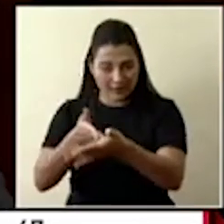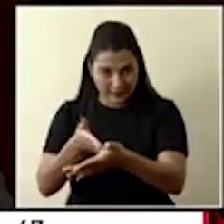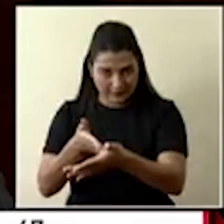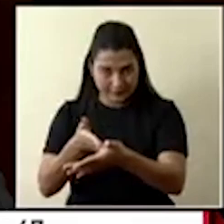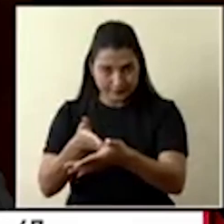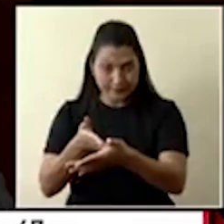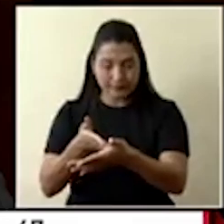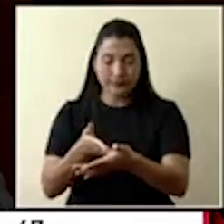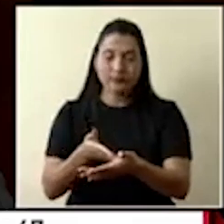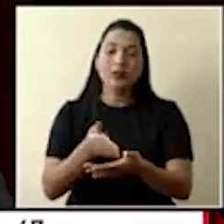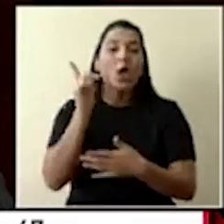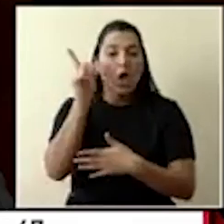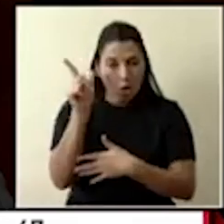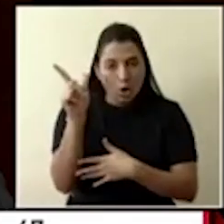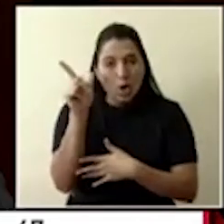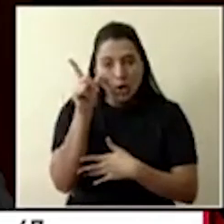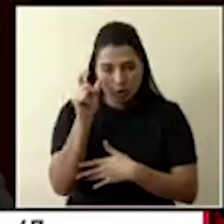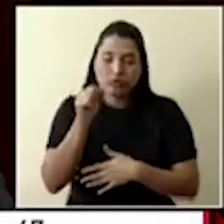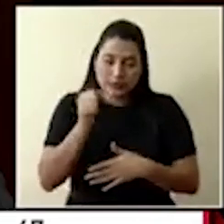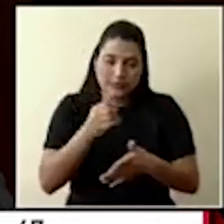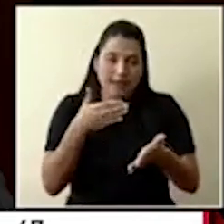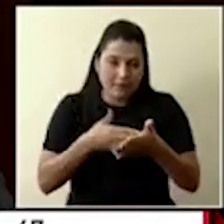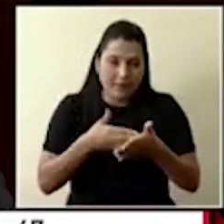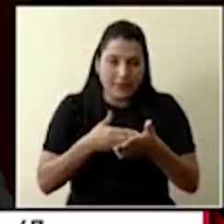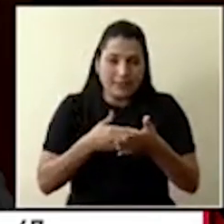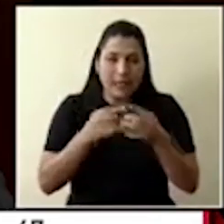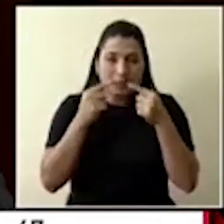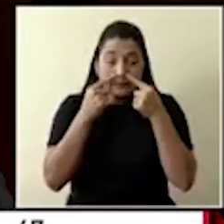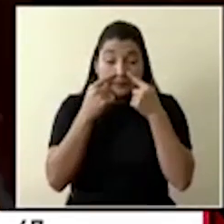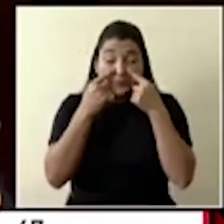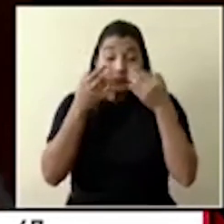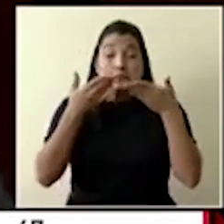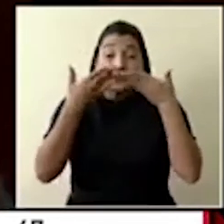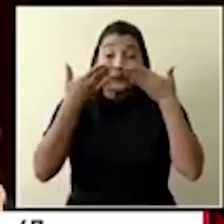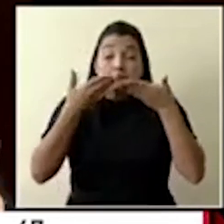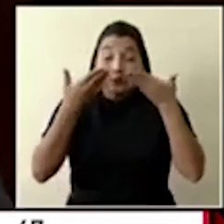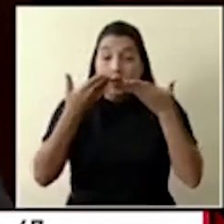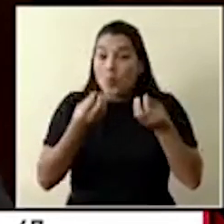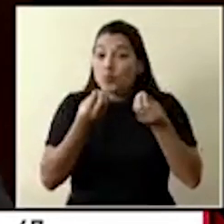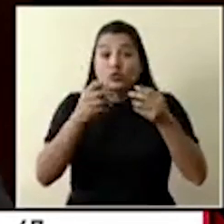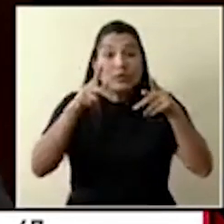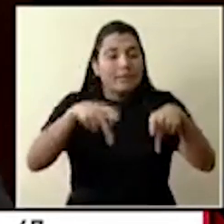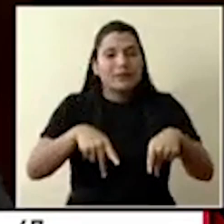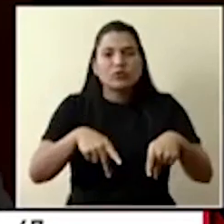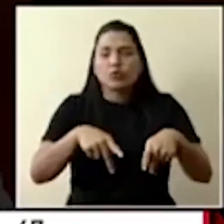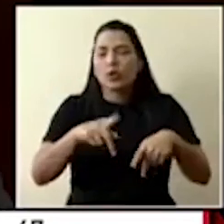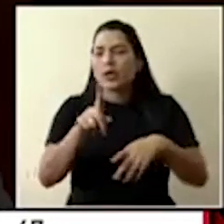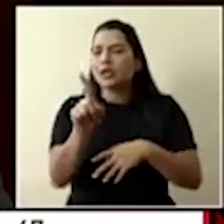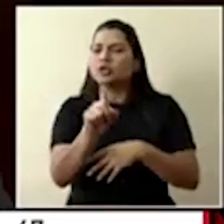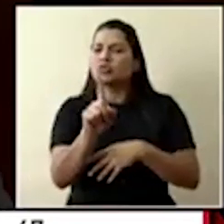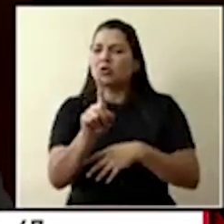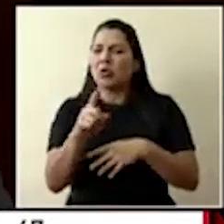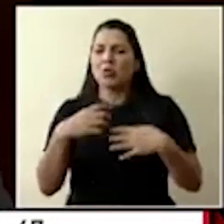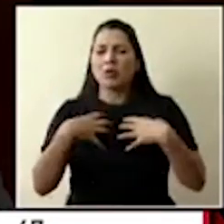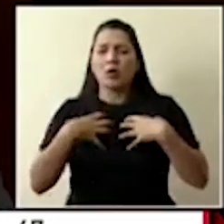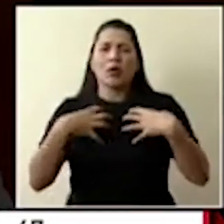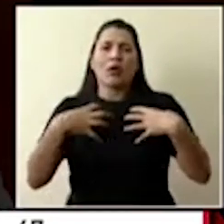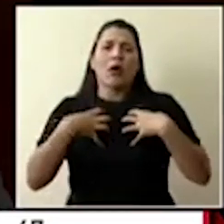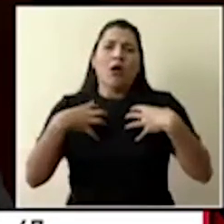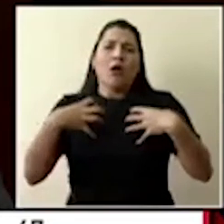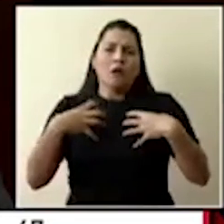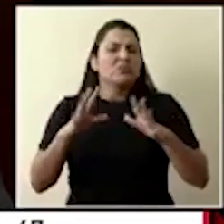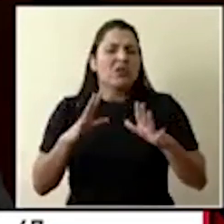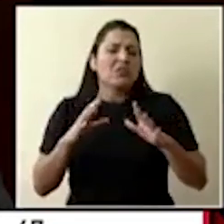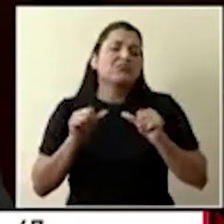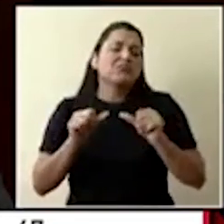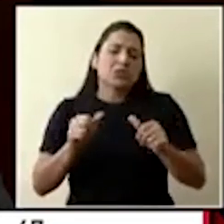Obviamente que hay una fase que es de vías respiratorias superiores. En muchos pacientes no va haber una afectación franca pulmonar. En otros pacientes